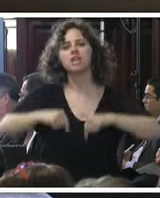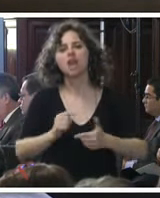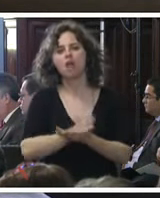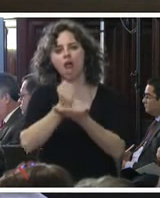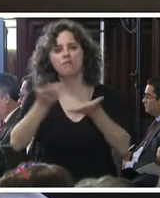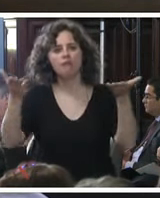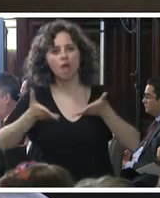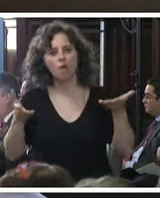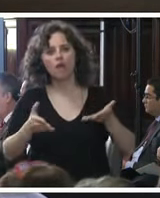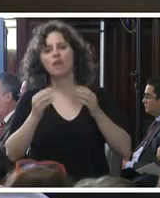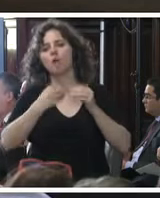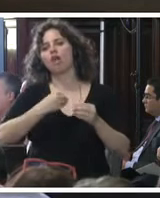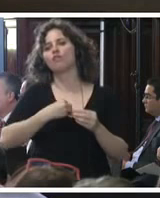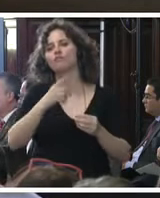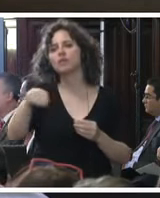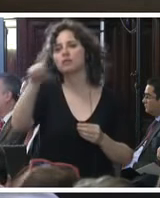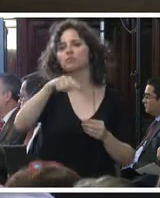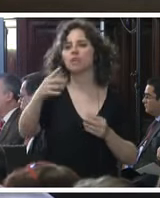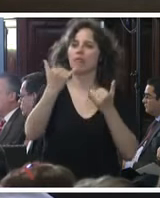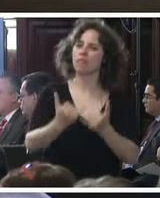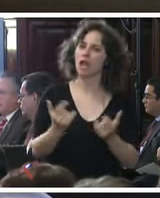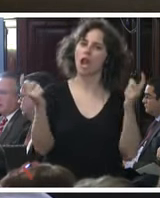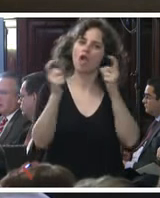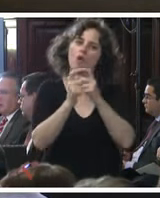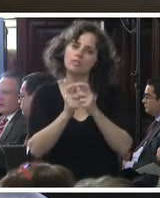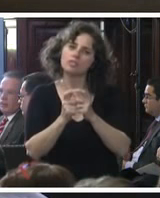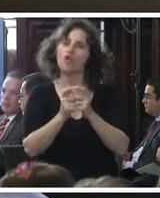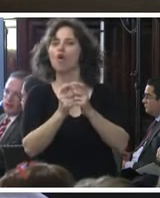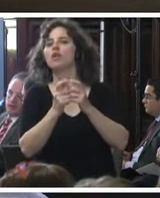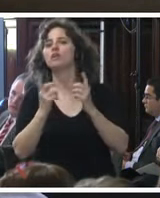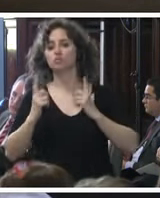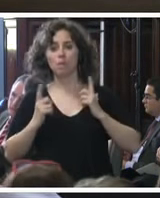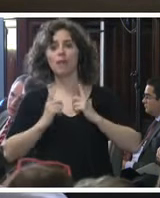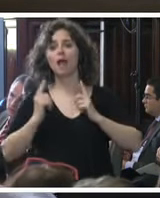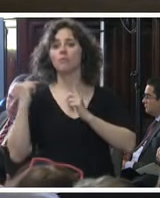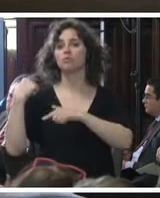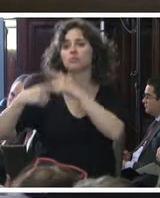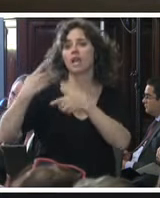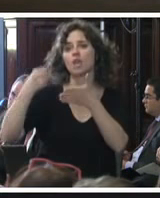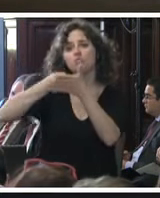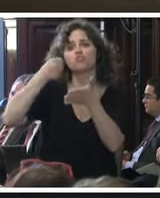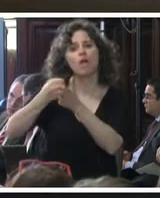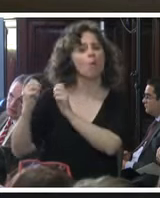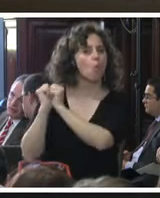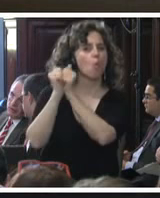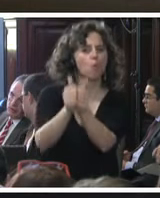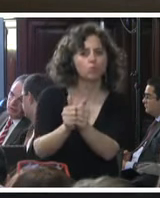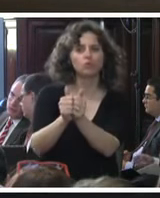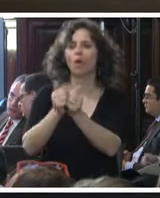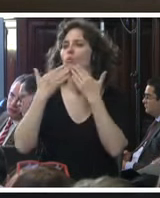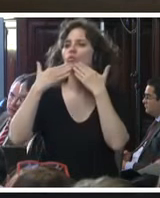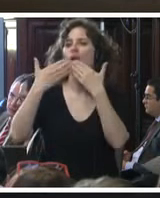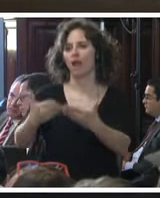aquí y por la confianza que ustedes tienen en la comisión y esperamos seguir luchando con ustedes muchas